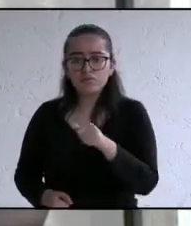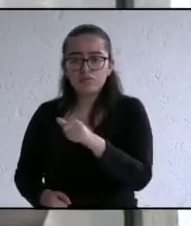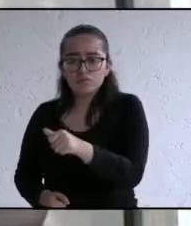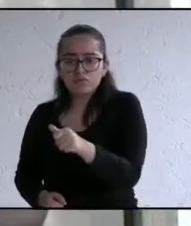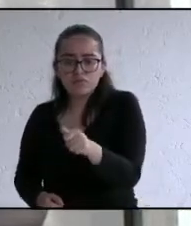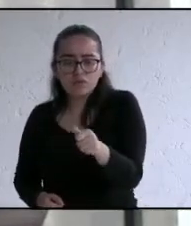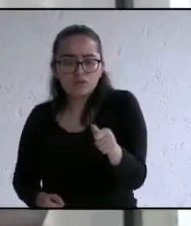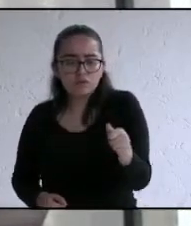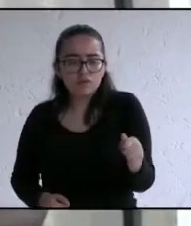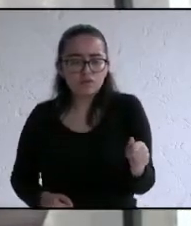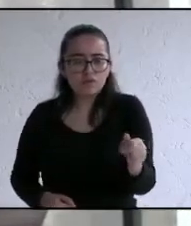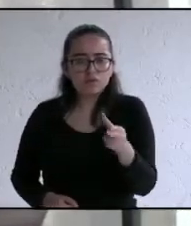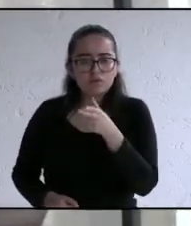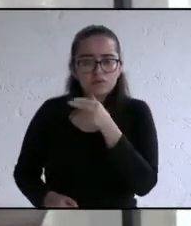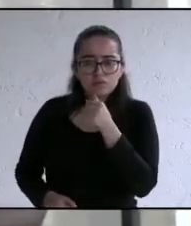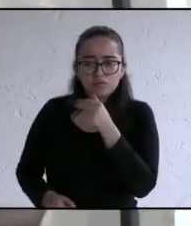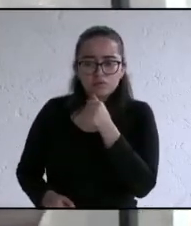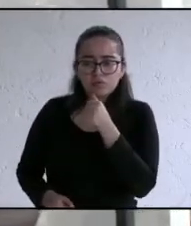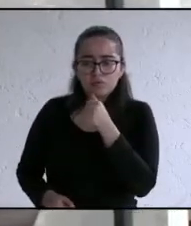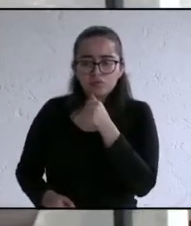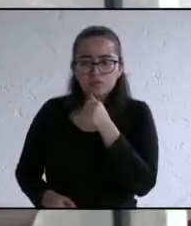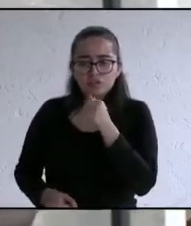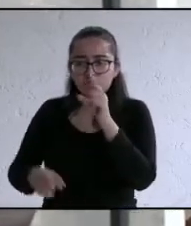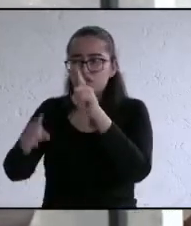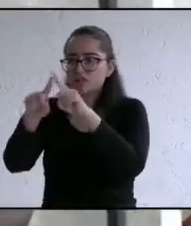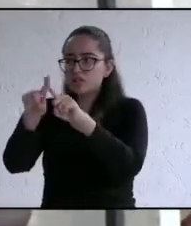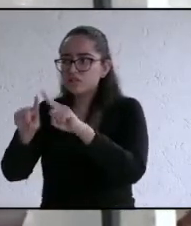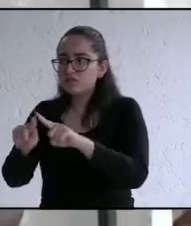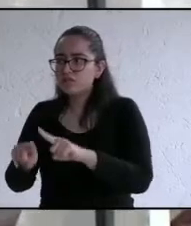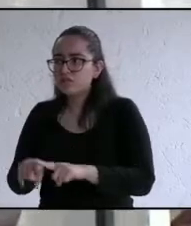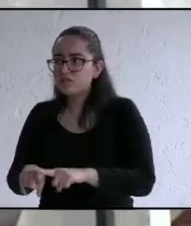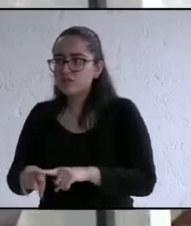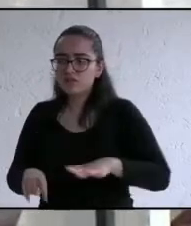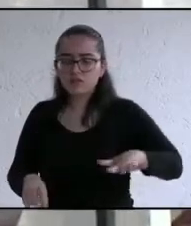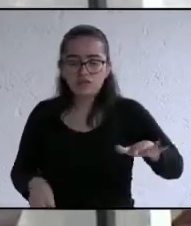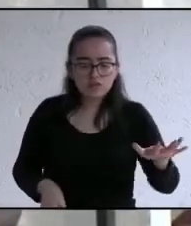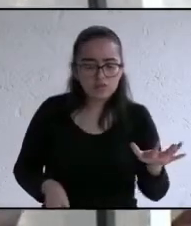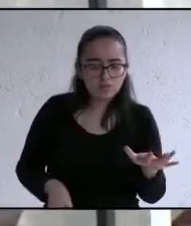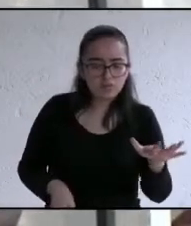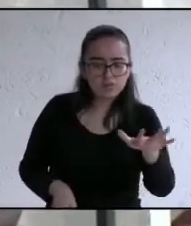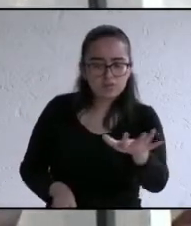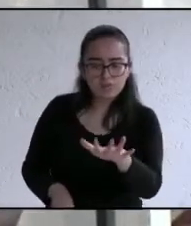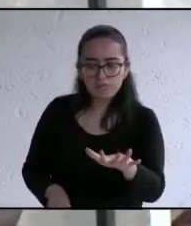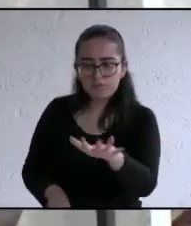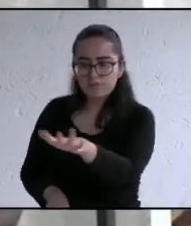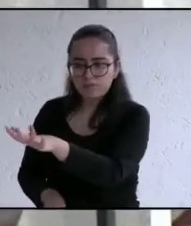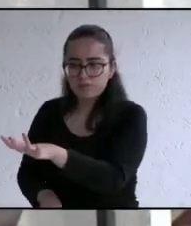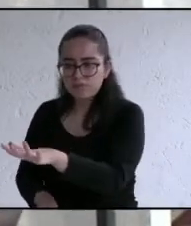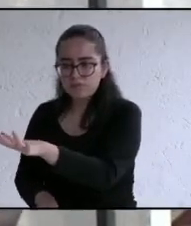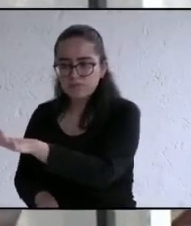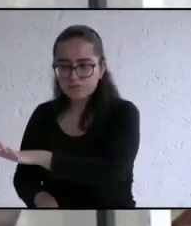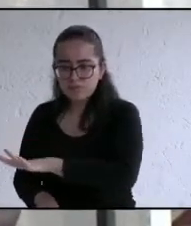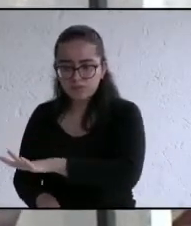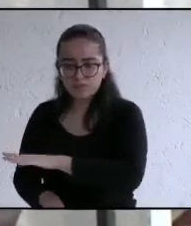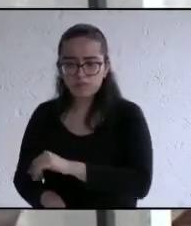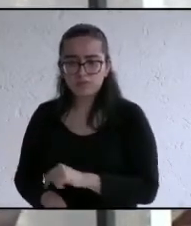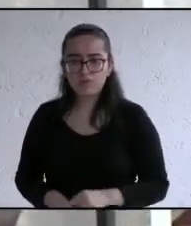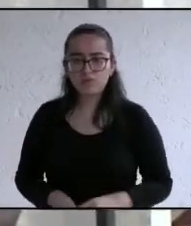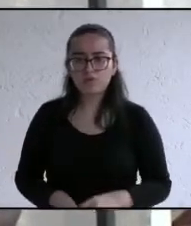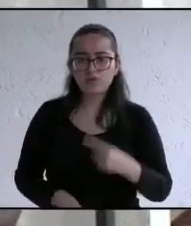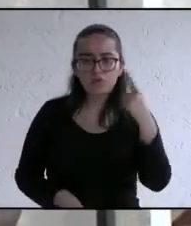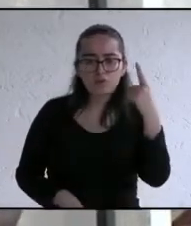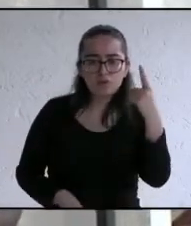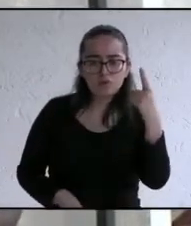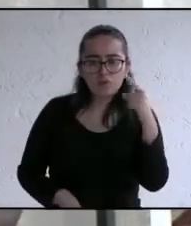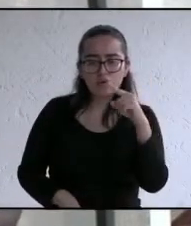policías para que no esté solo en la cabecera agregar un par de módulos en la zona de la zona costera del municipio uno por la